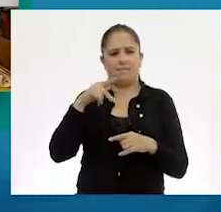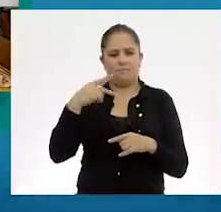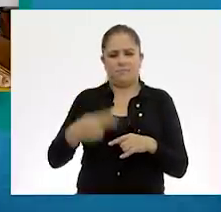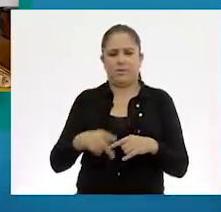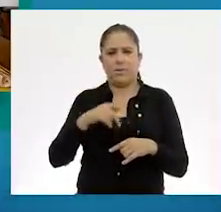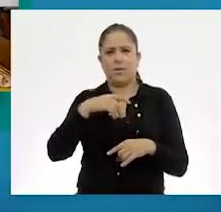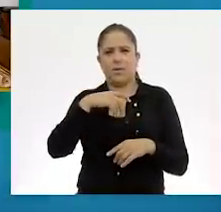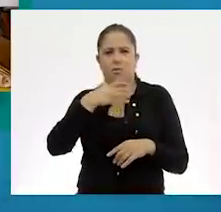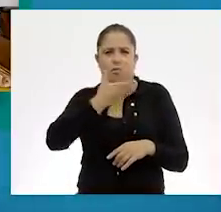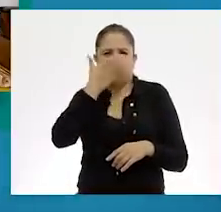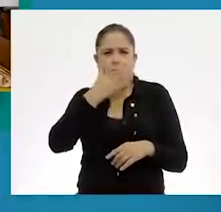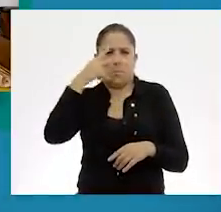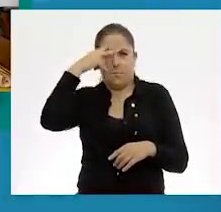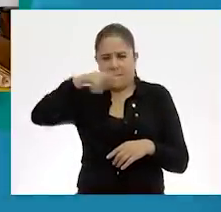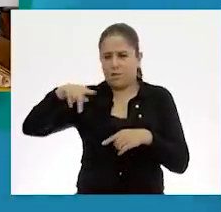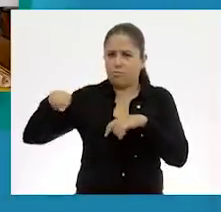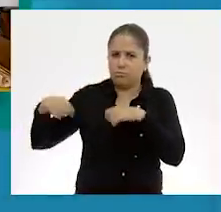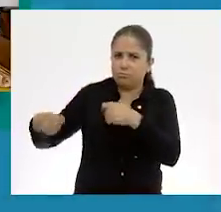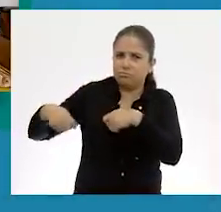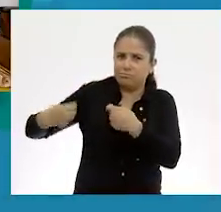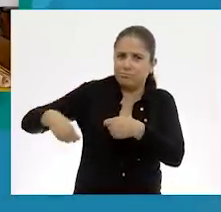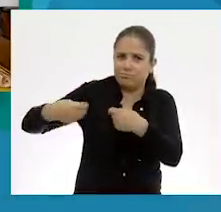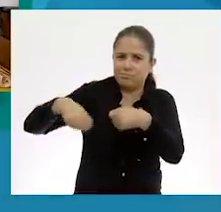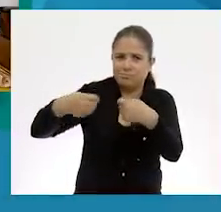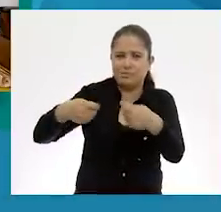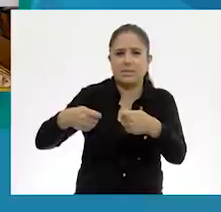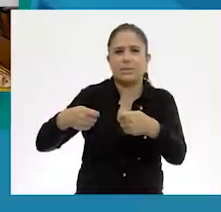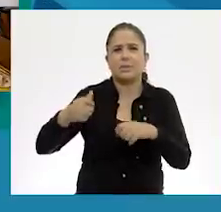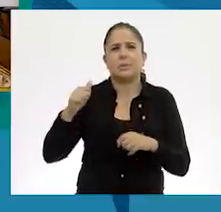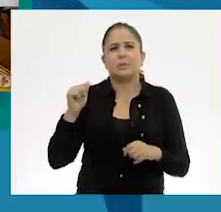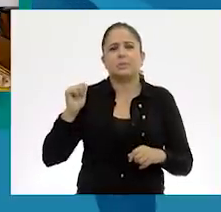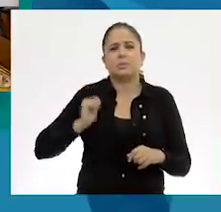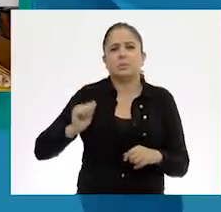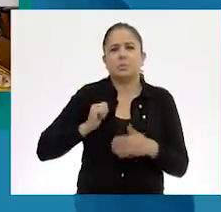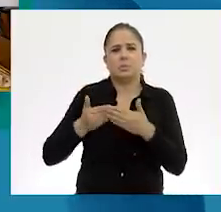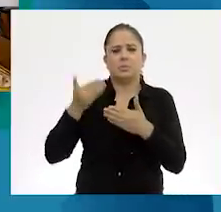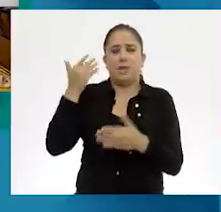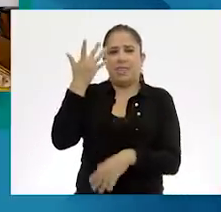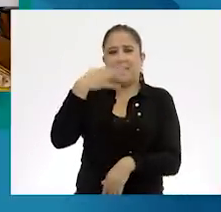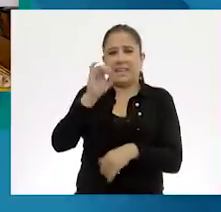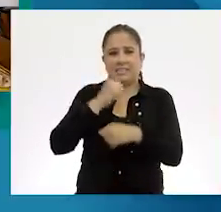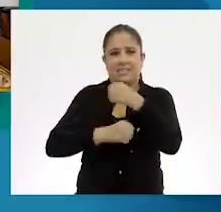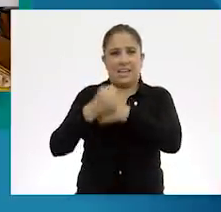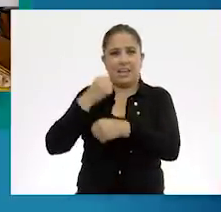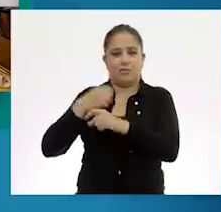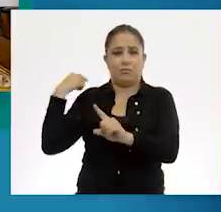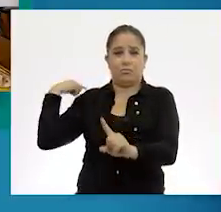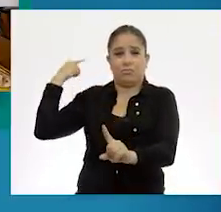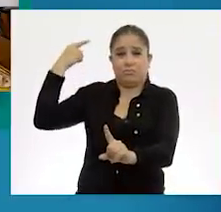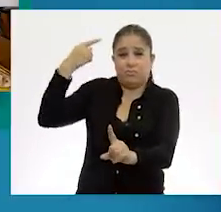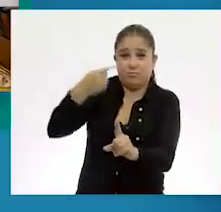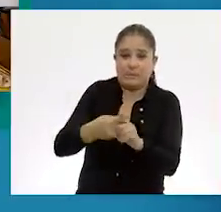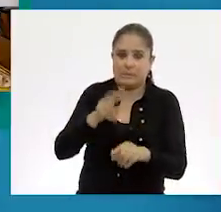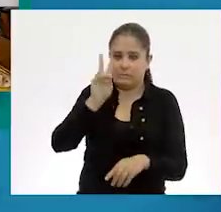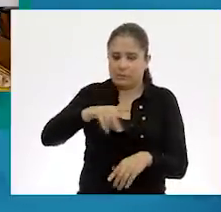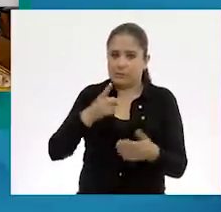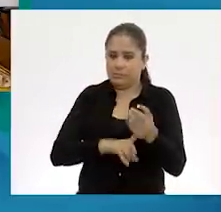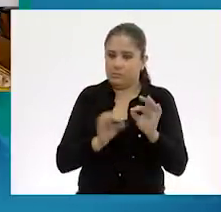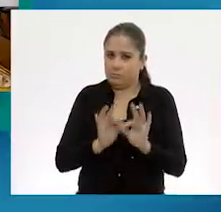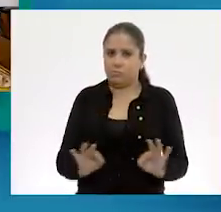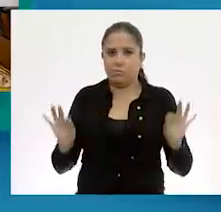en los últimos diez años, ha tenido muchísima importancia.